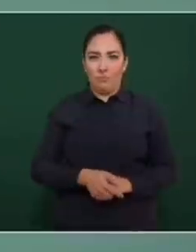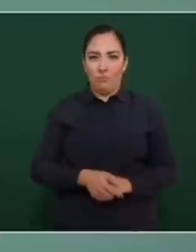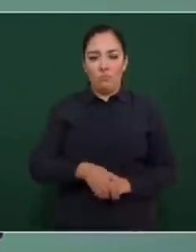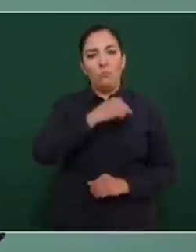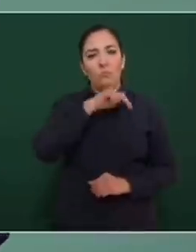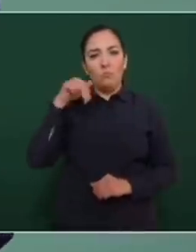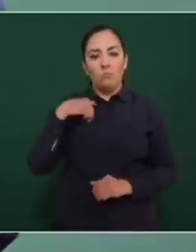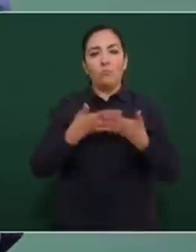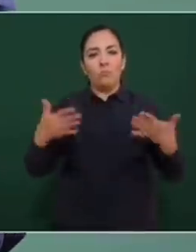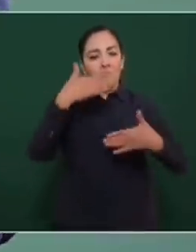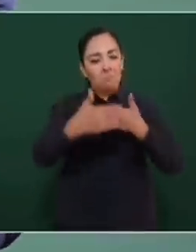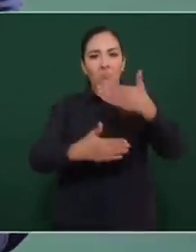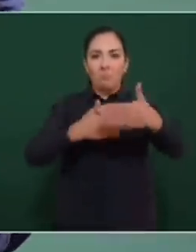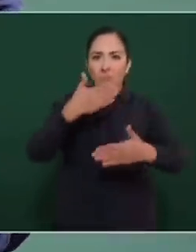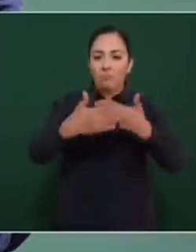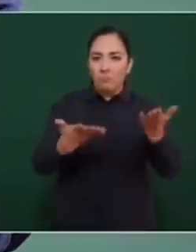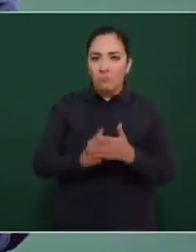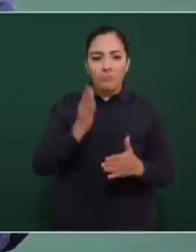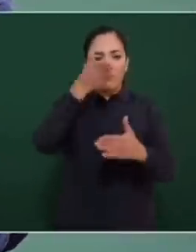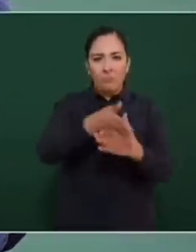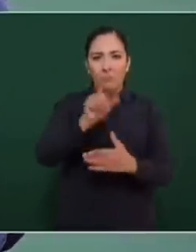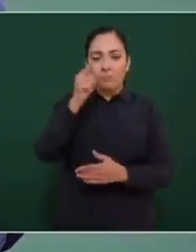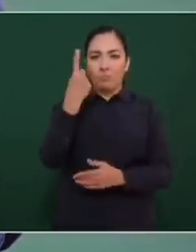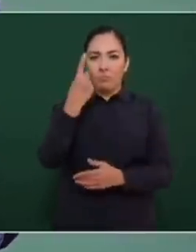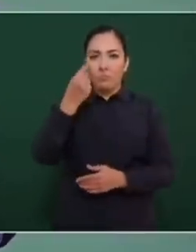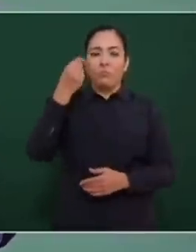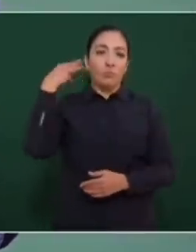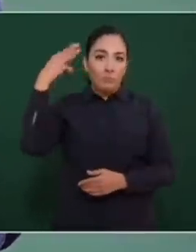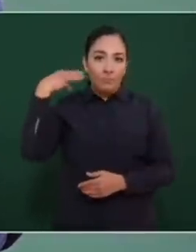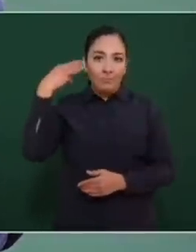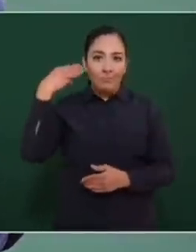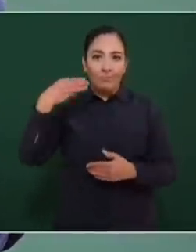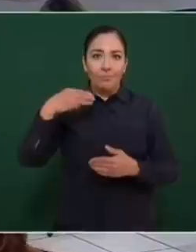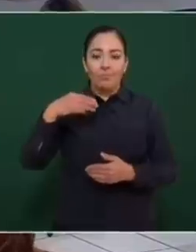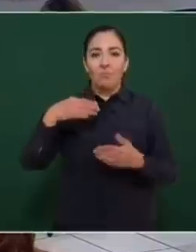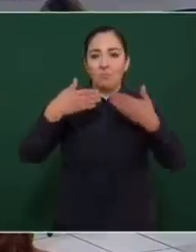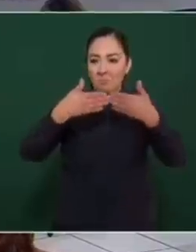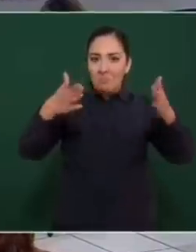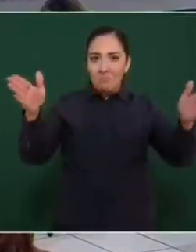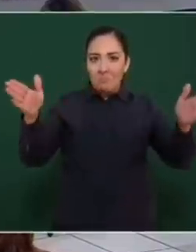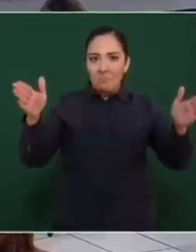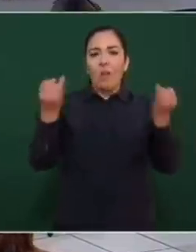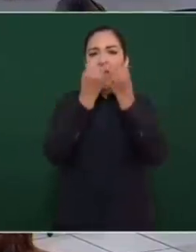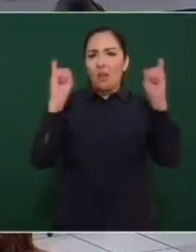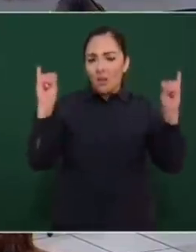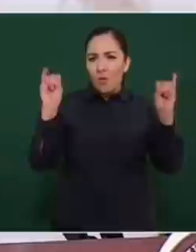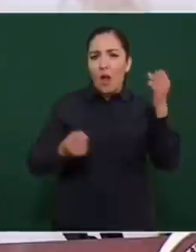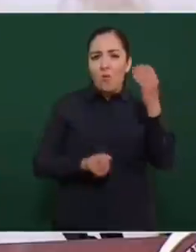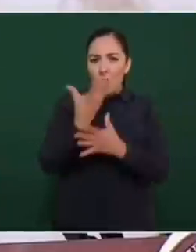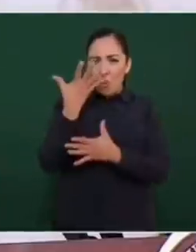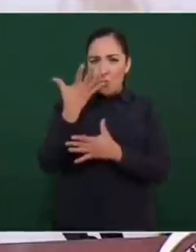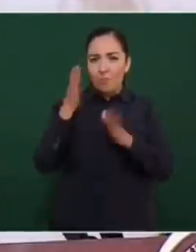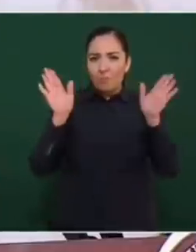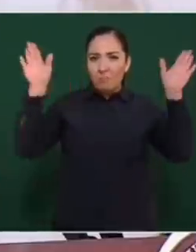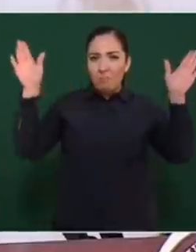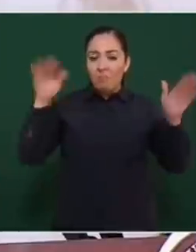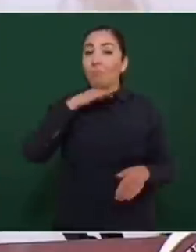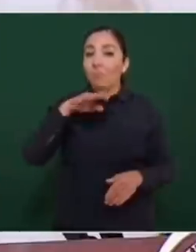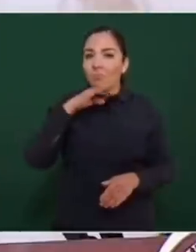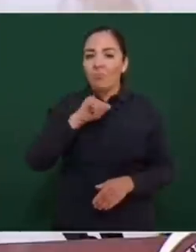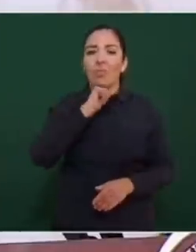Nosotros estamos avanzando, vamos a este 21 de marzo a inaugurar el nuevo aeropuerto y sin corrupción